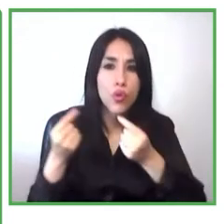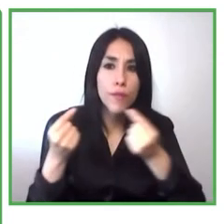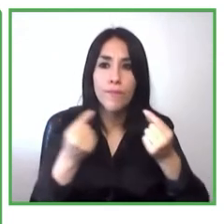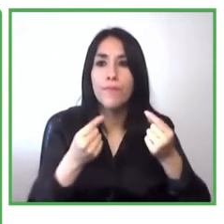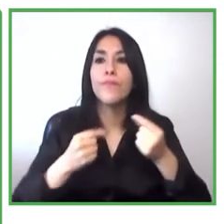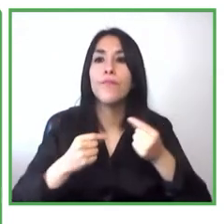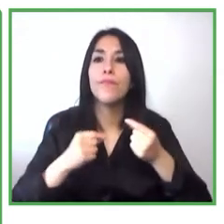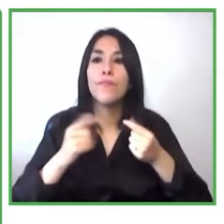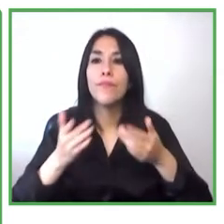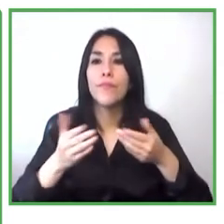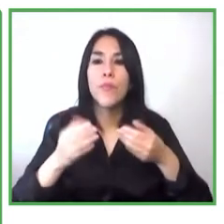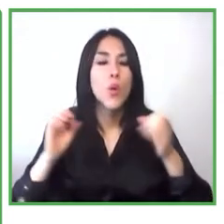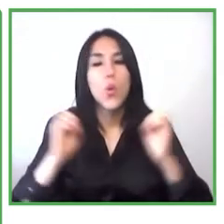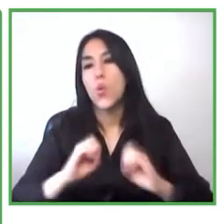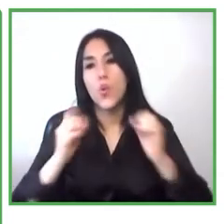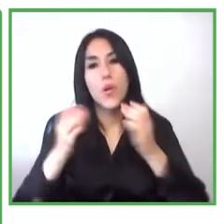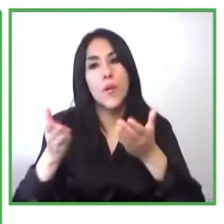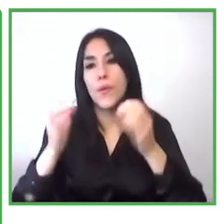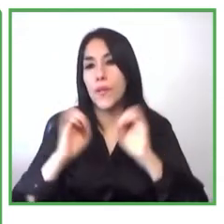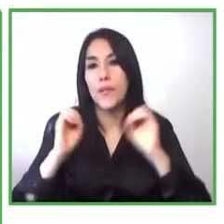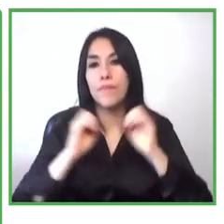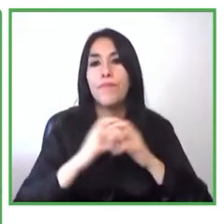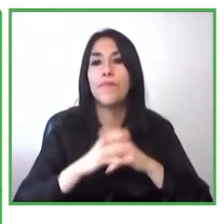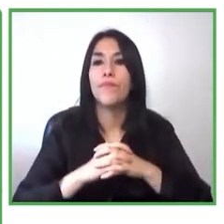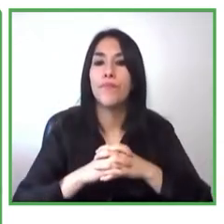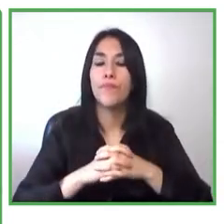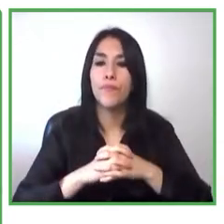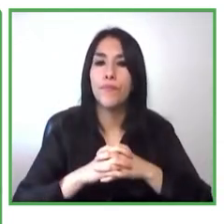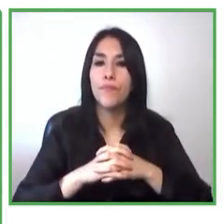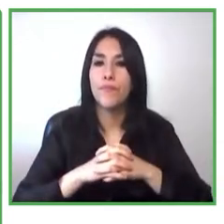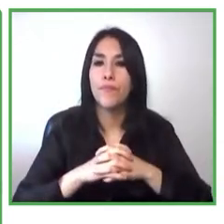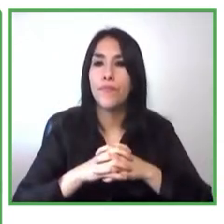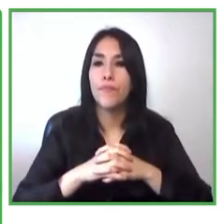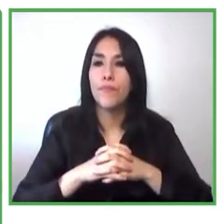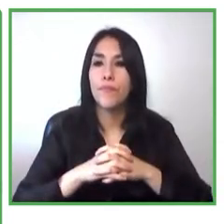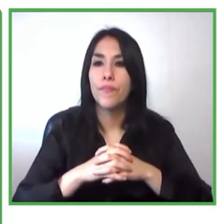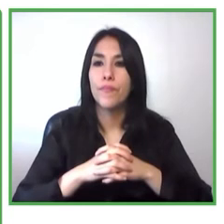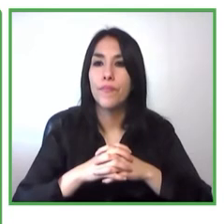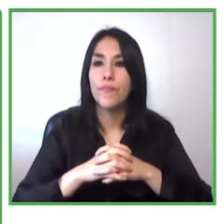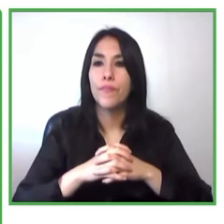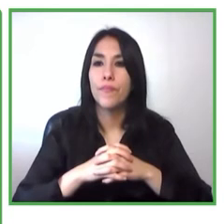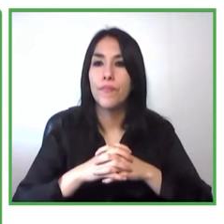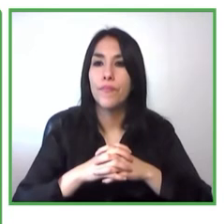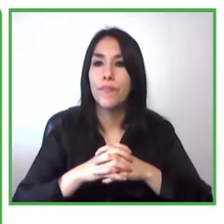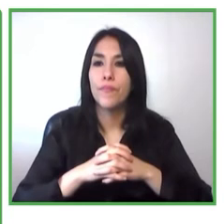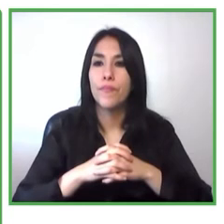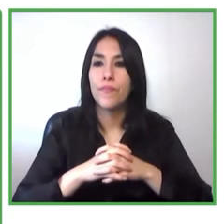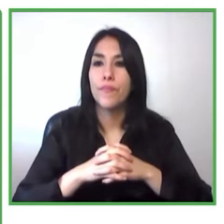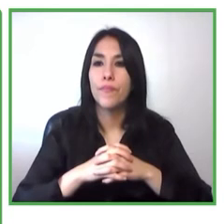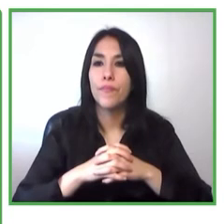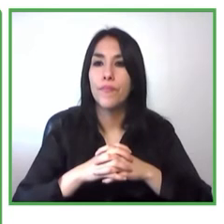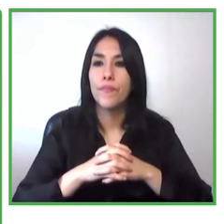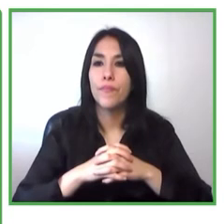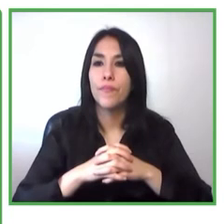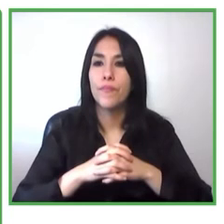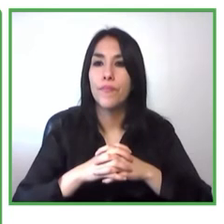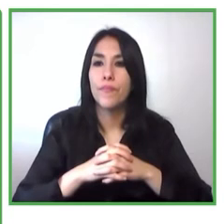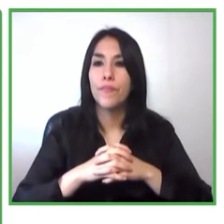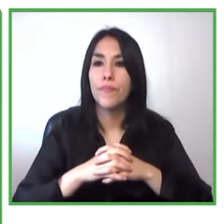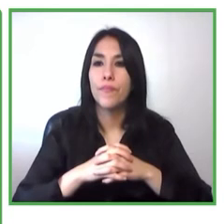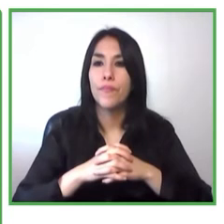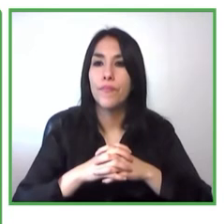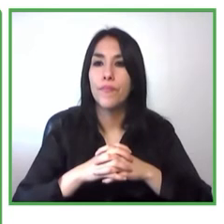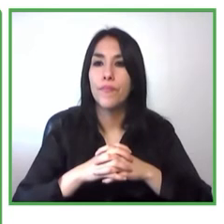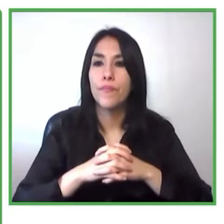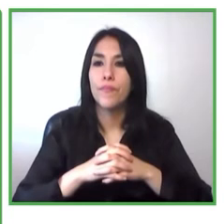ahora como programa el enfoque del programa es el emprendimiento funciona como